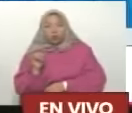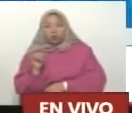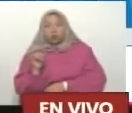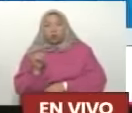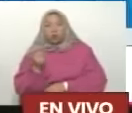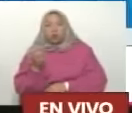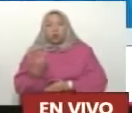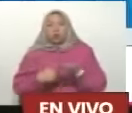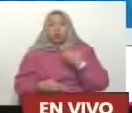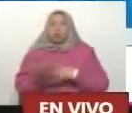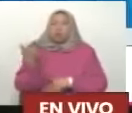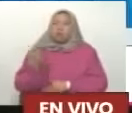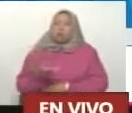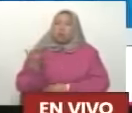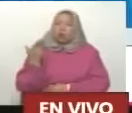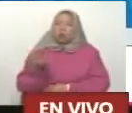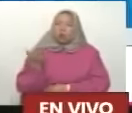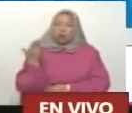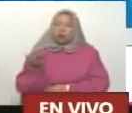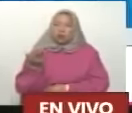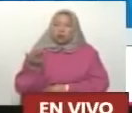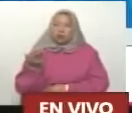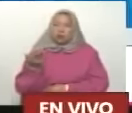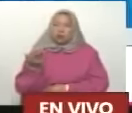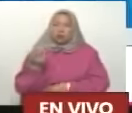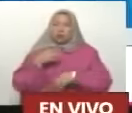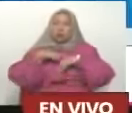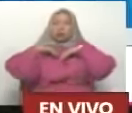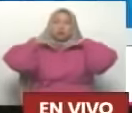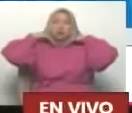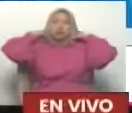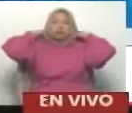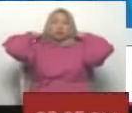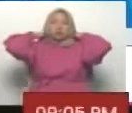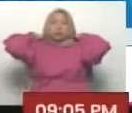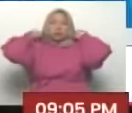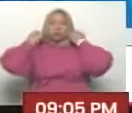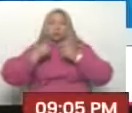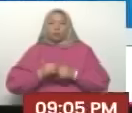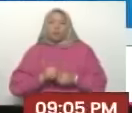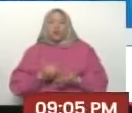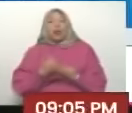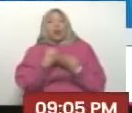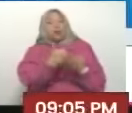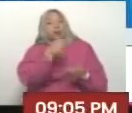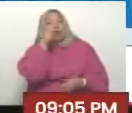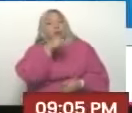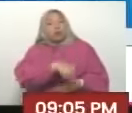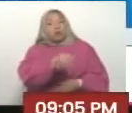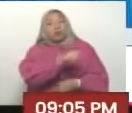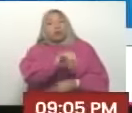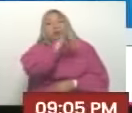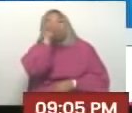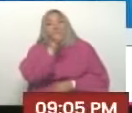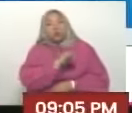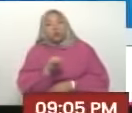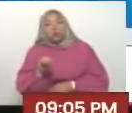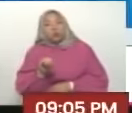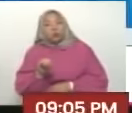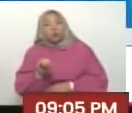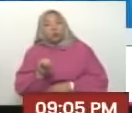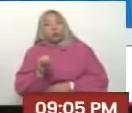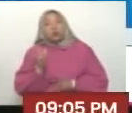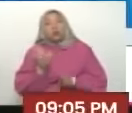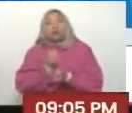una institución importante para ayudar al pueblo del Zulia. Querido pueblo del Zulia, que tanto